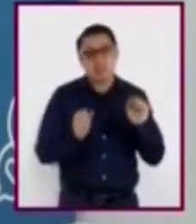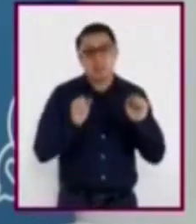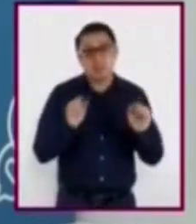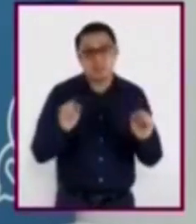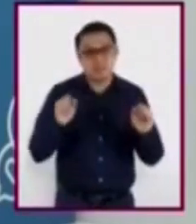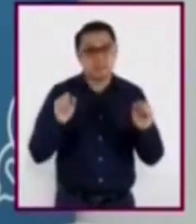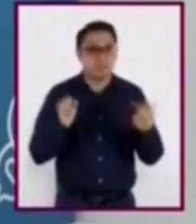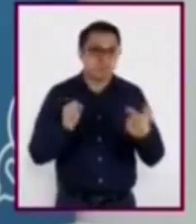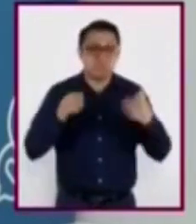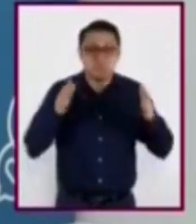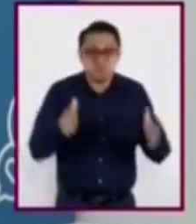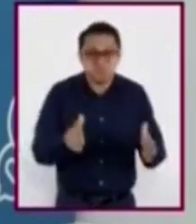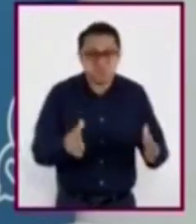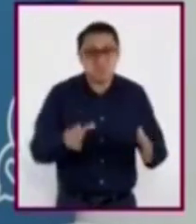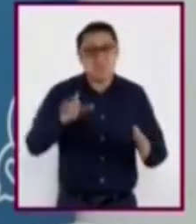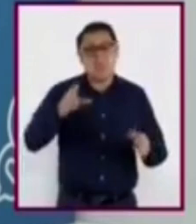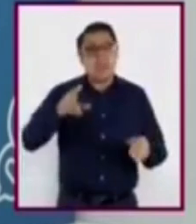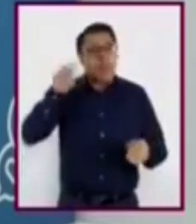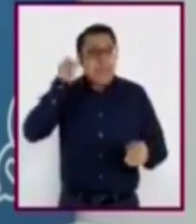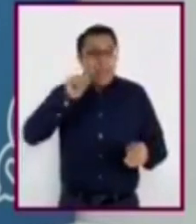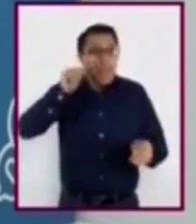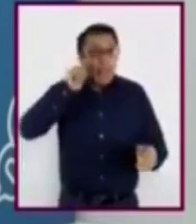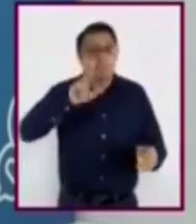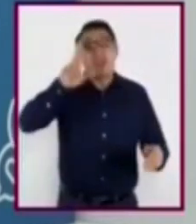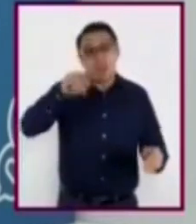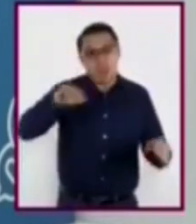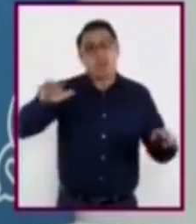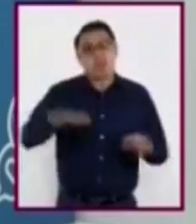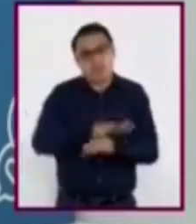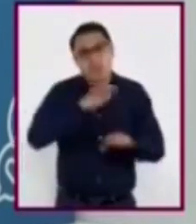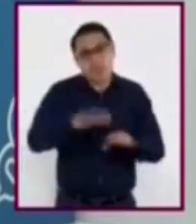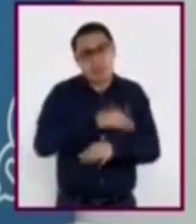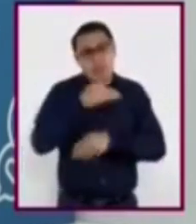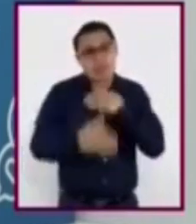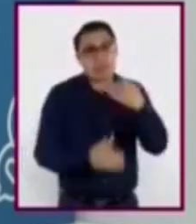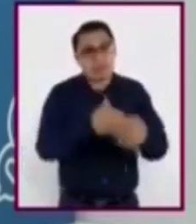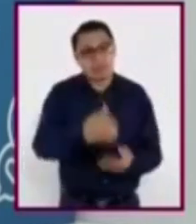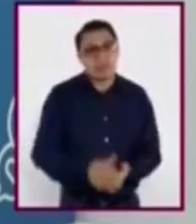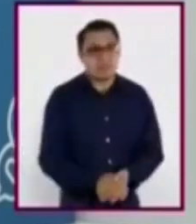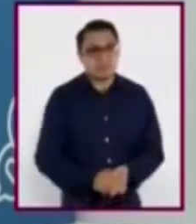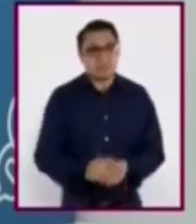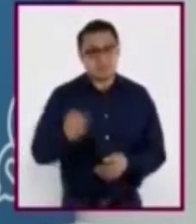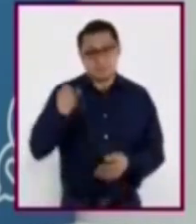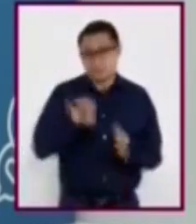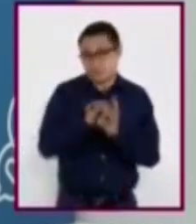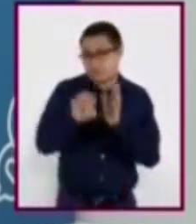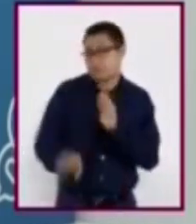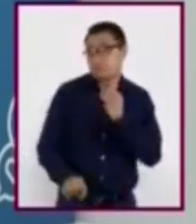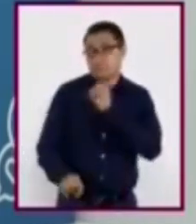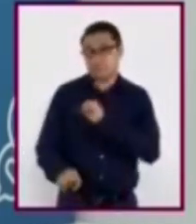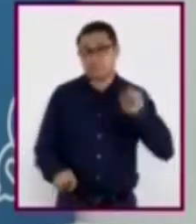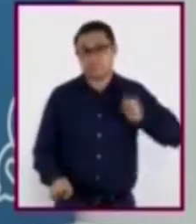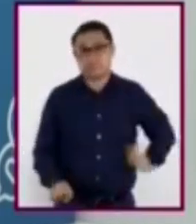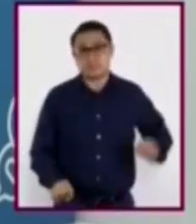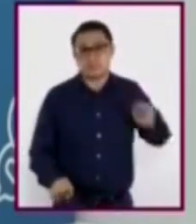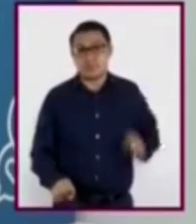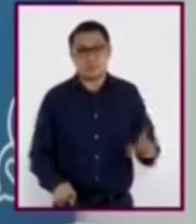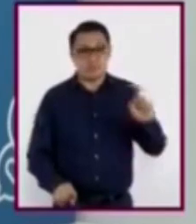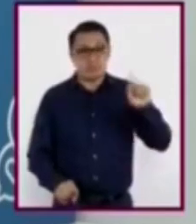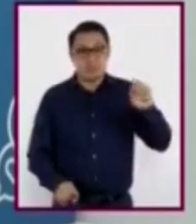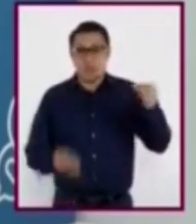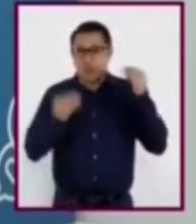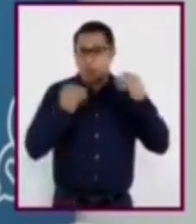lo son en otro. No vayamos muy lejos. A principios del siglo XX, la mayoría de las mujeres no